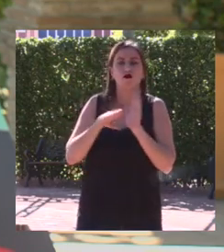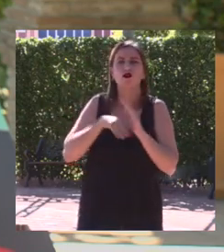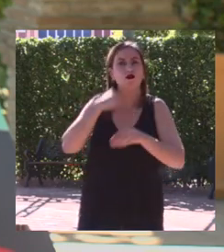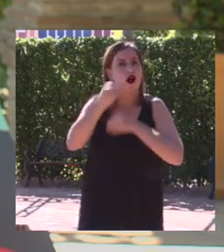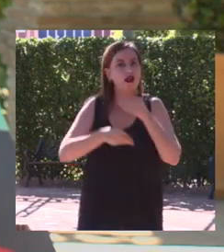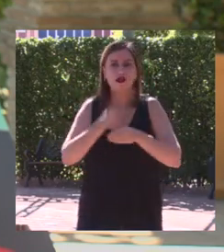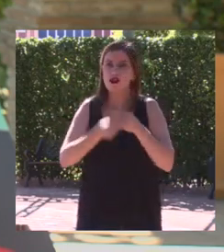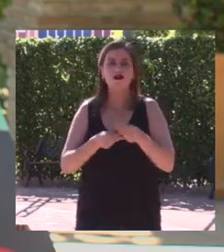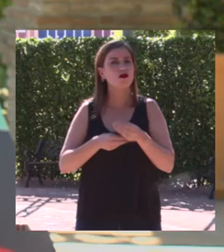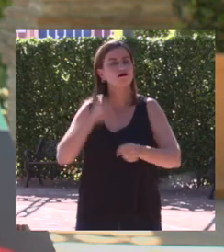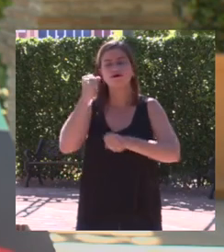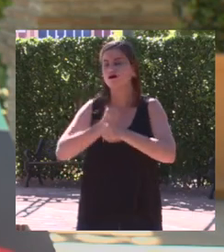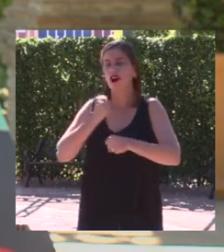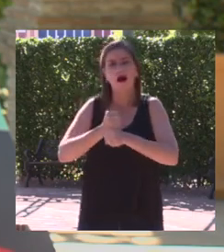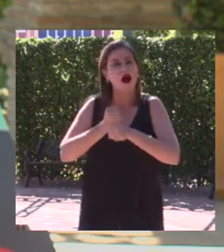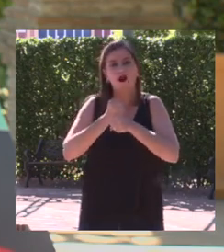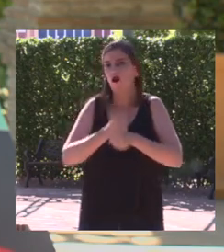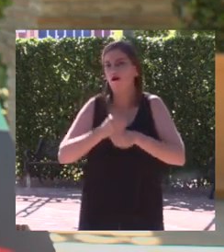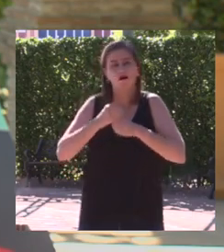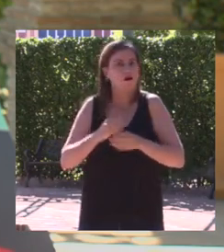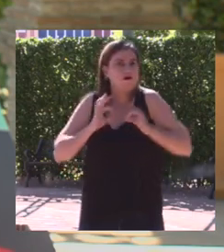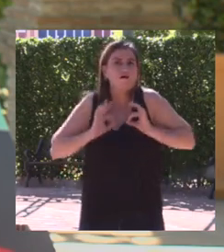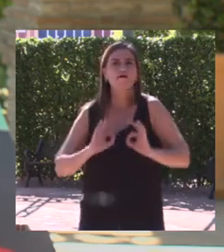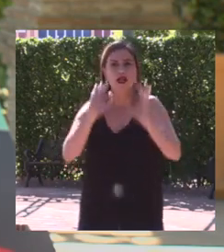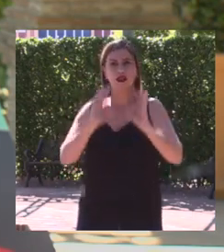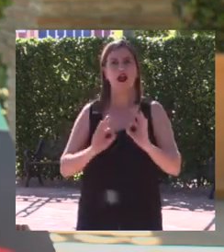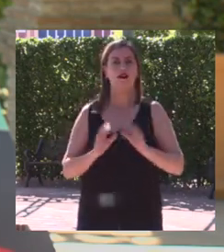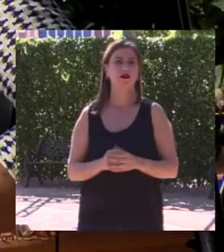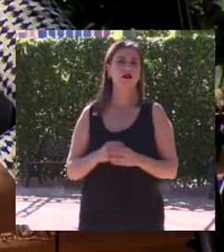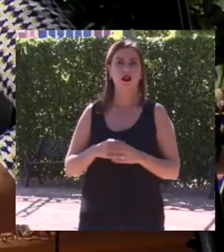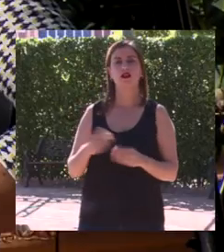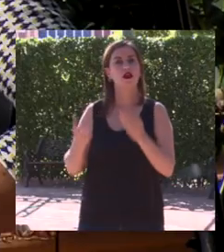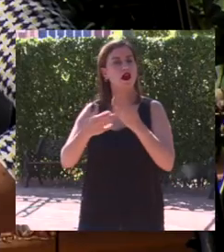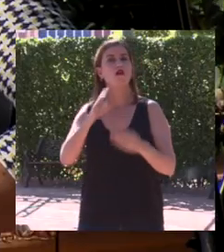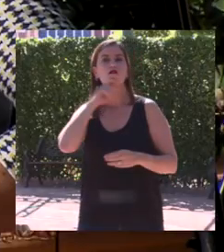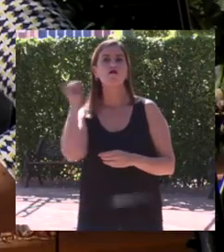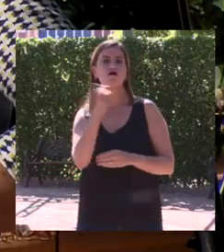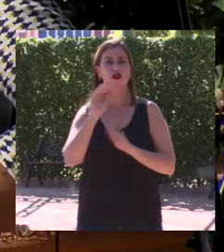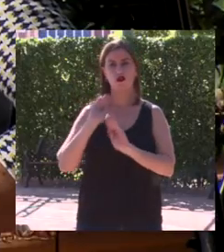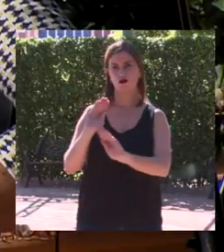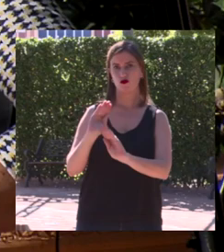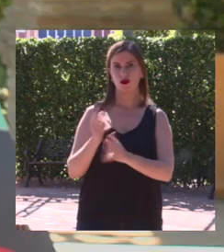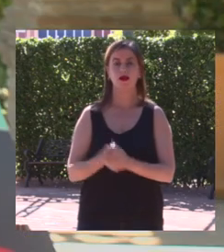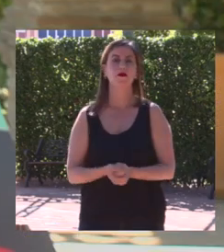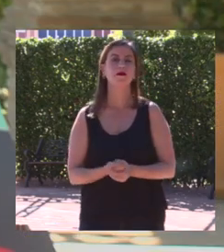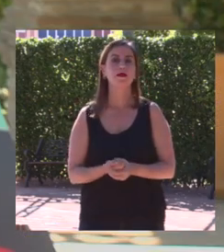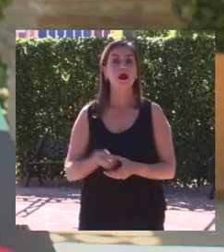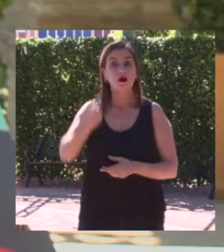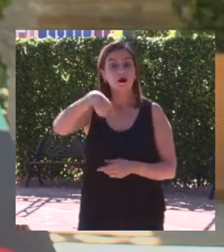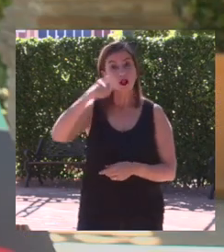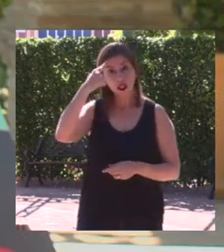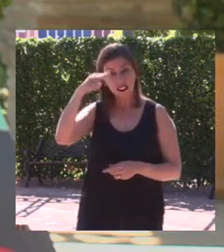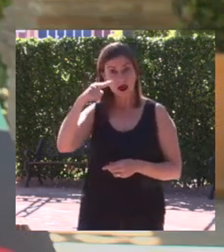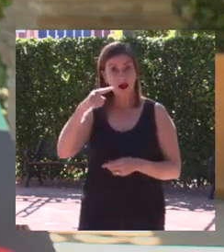labor imprescindible a través de su fundación. Como saben, quienes nos